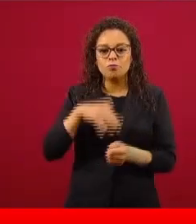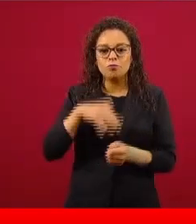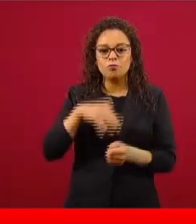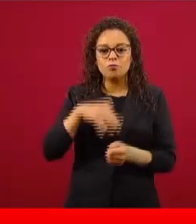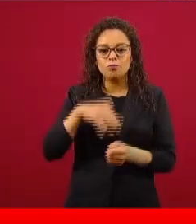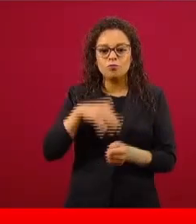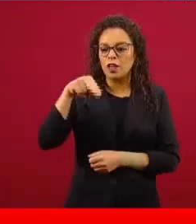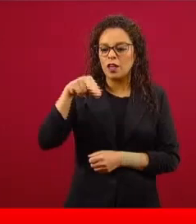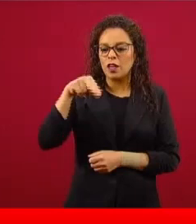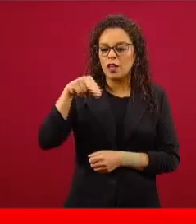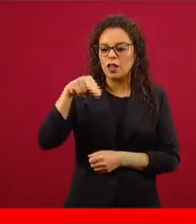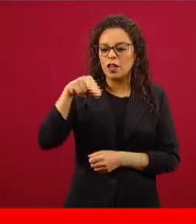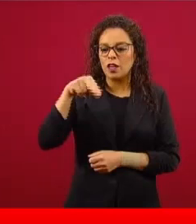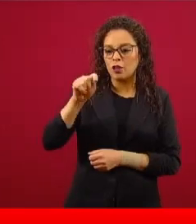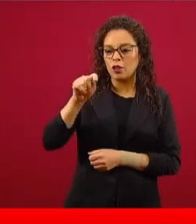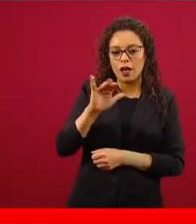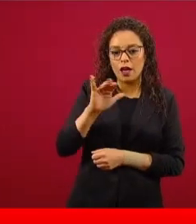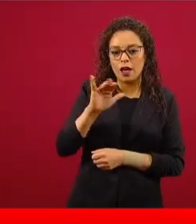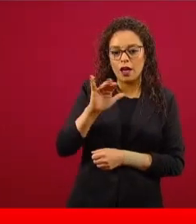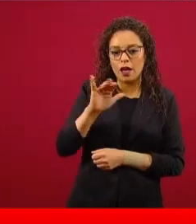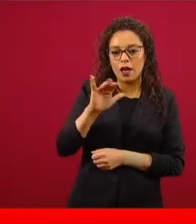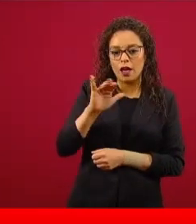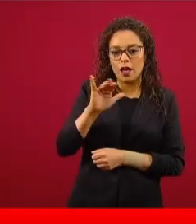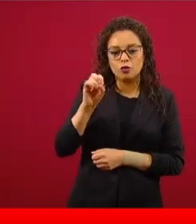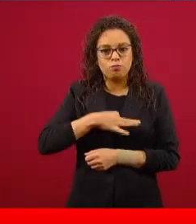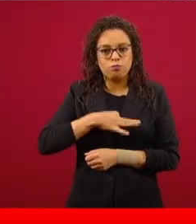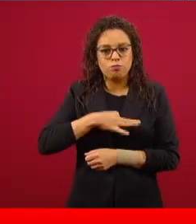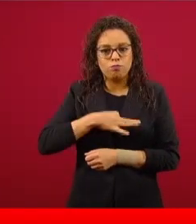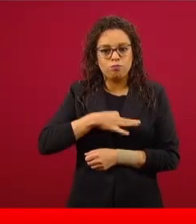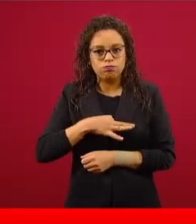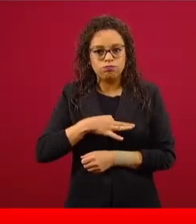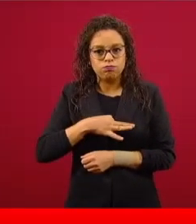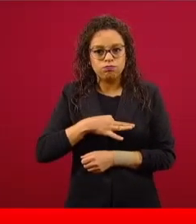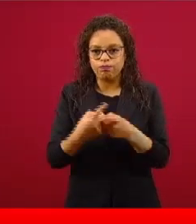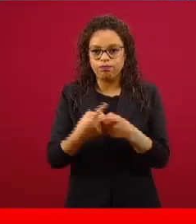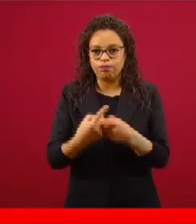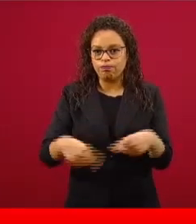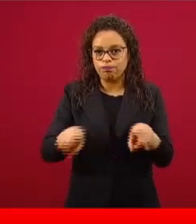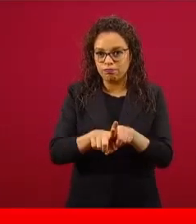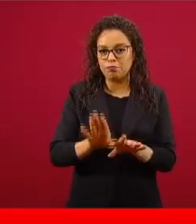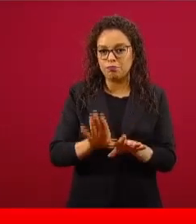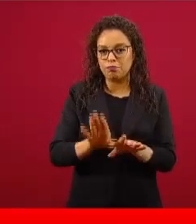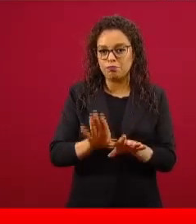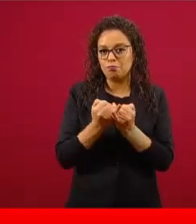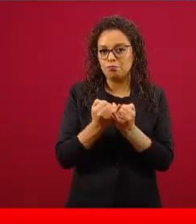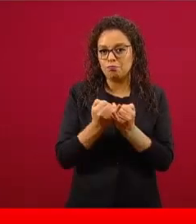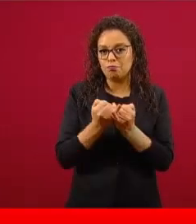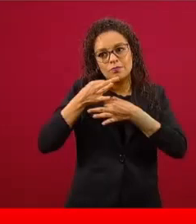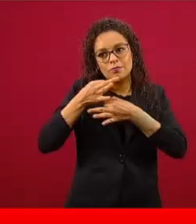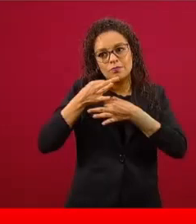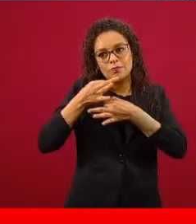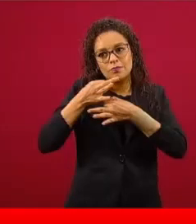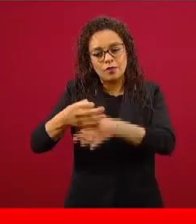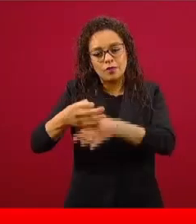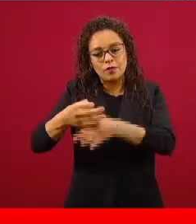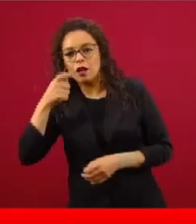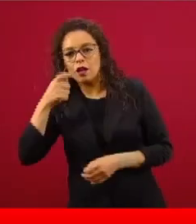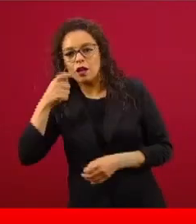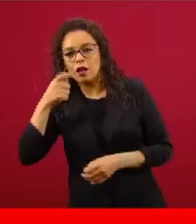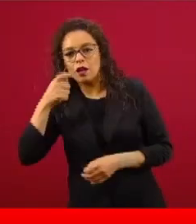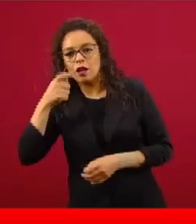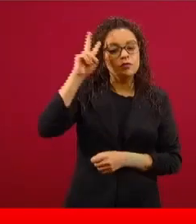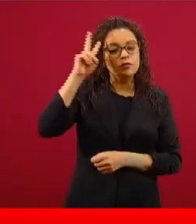en un paralelismo con el tema de las adicciones a las drogas, lo que te genera